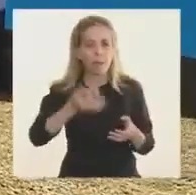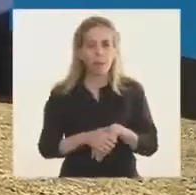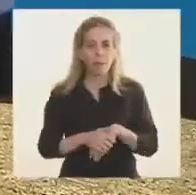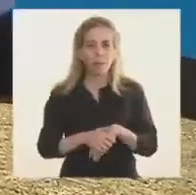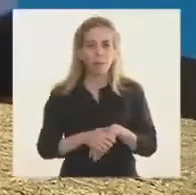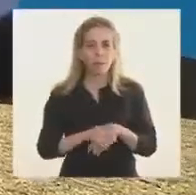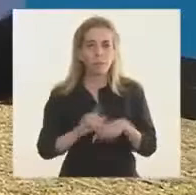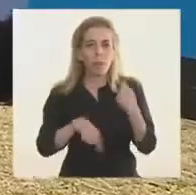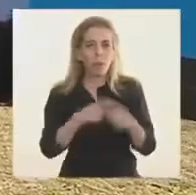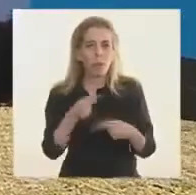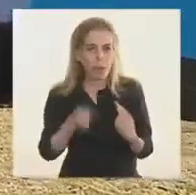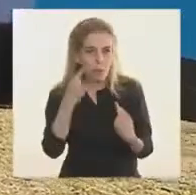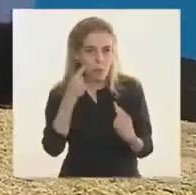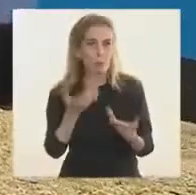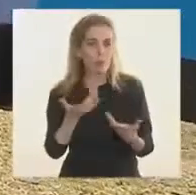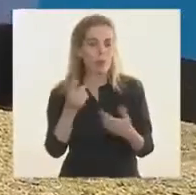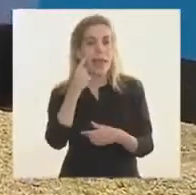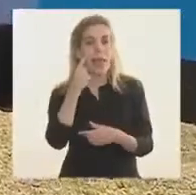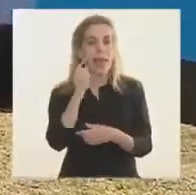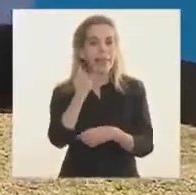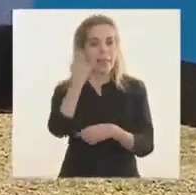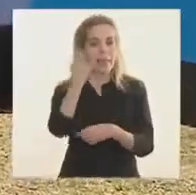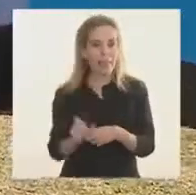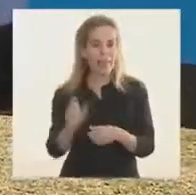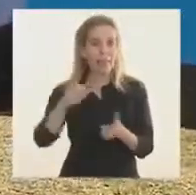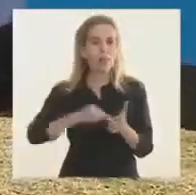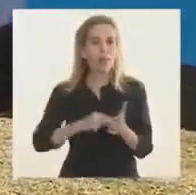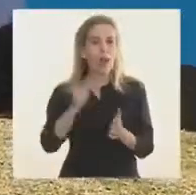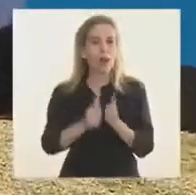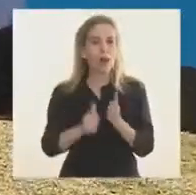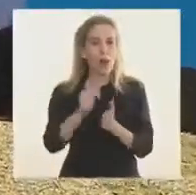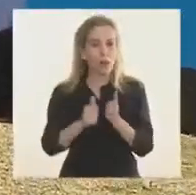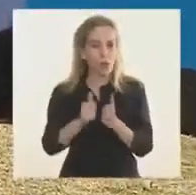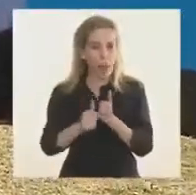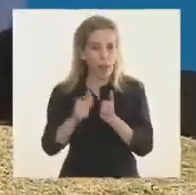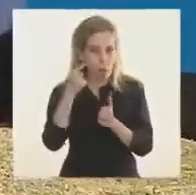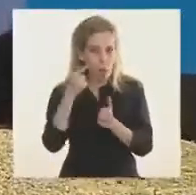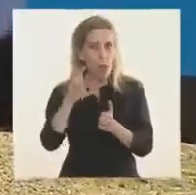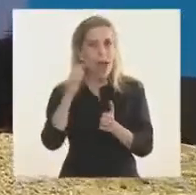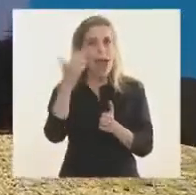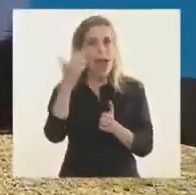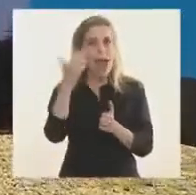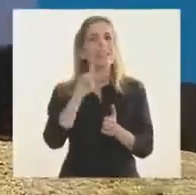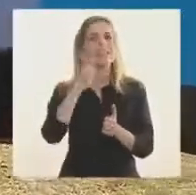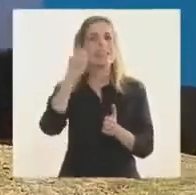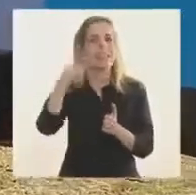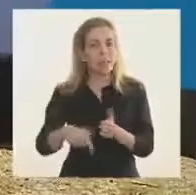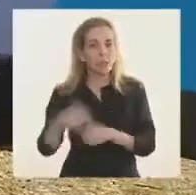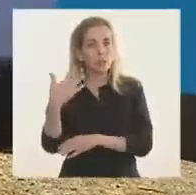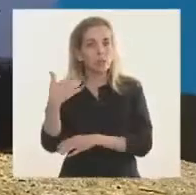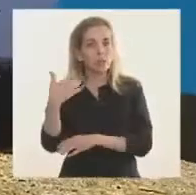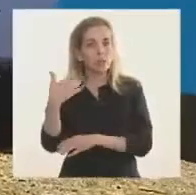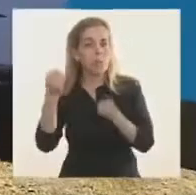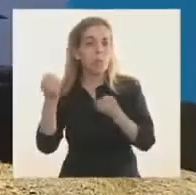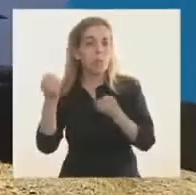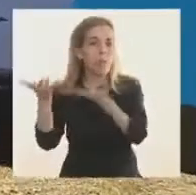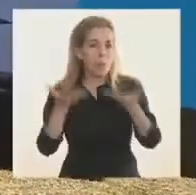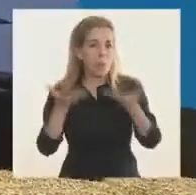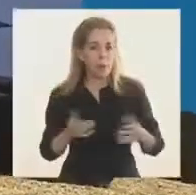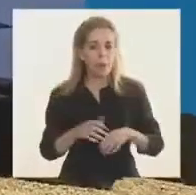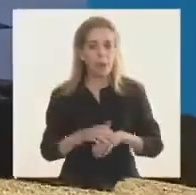Seguidamente, invitamos al Intendente de la Ciudad de Rosario, doctor Pablo Javkin, a dejarnos unas palabras de bienvenida.